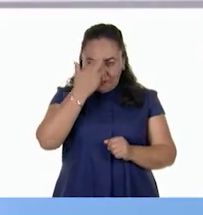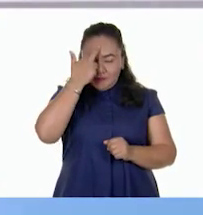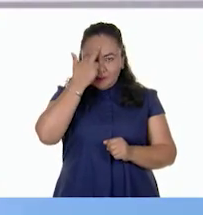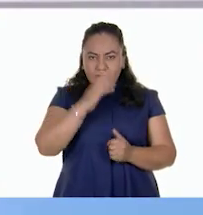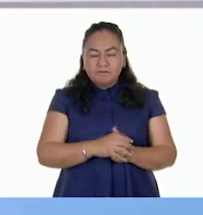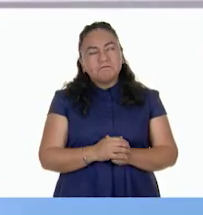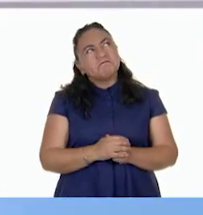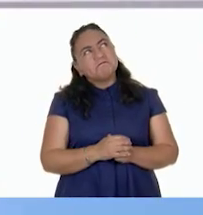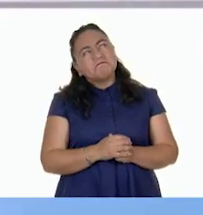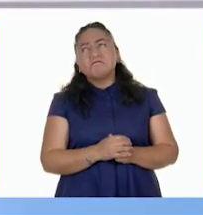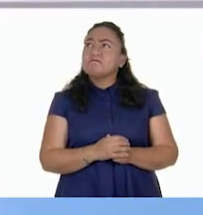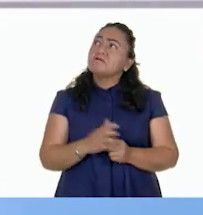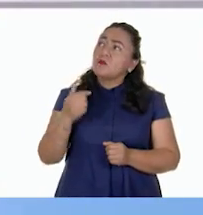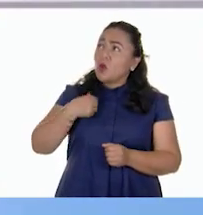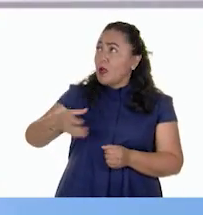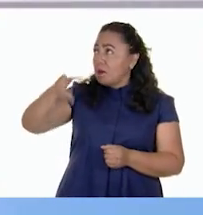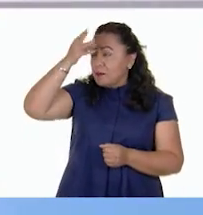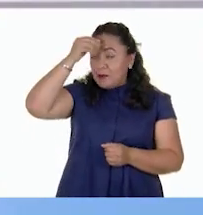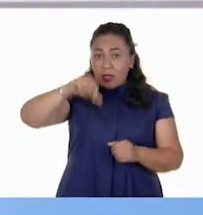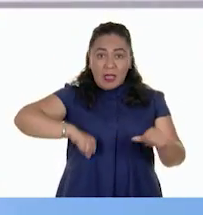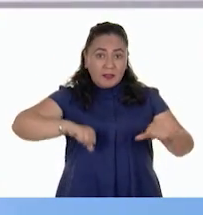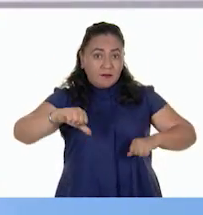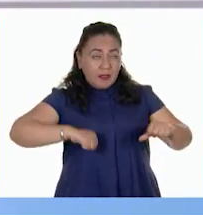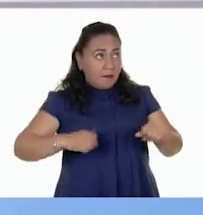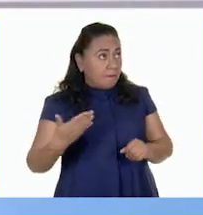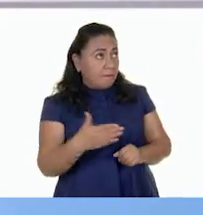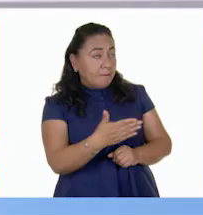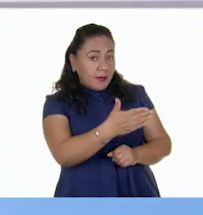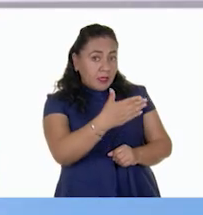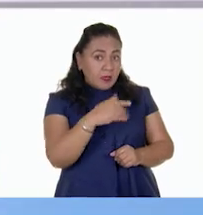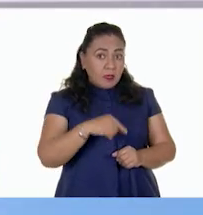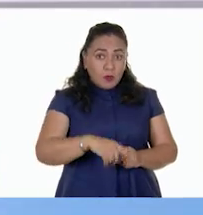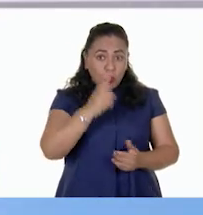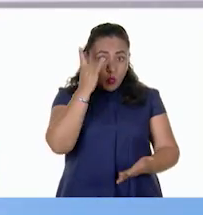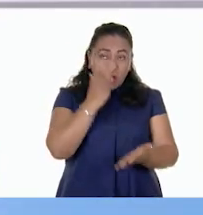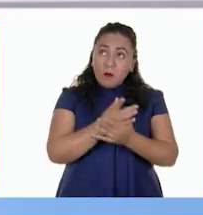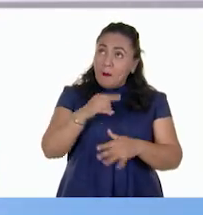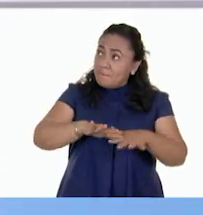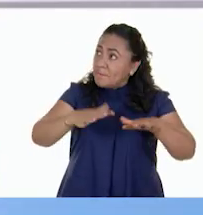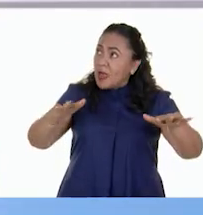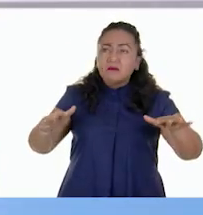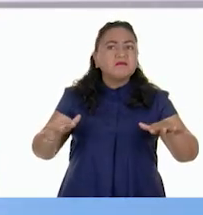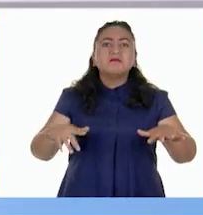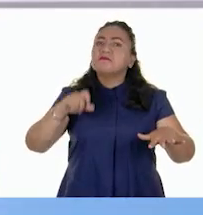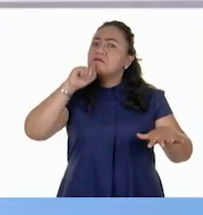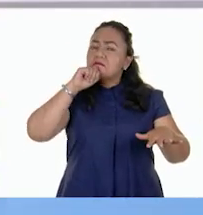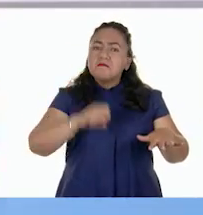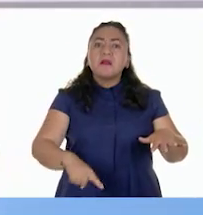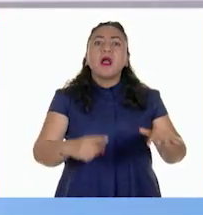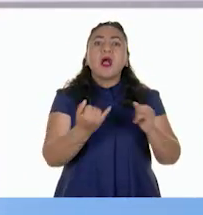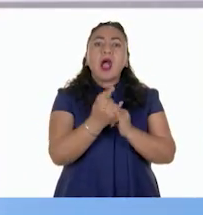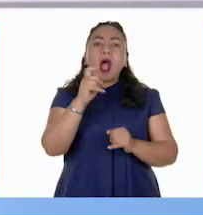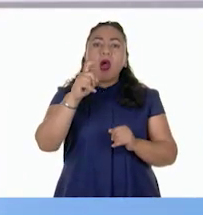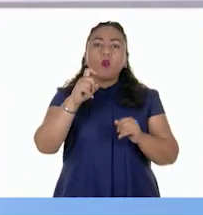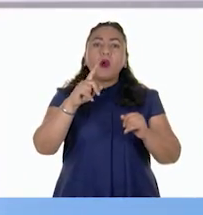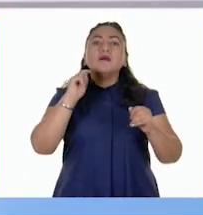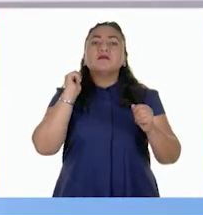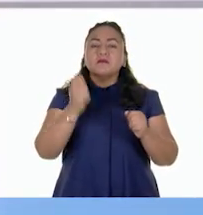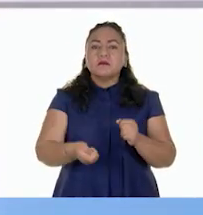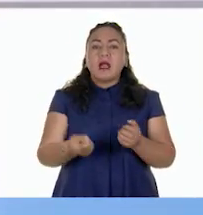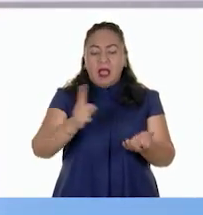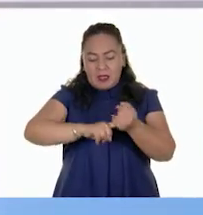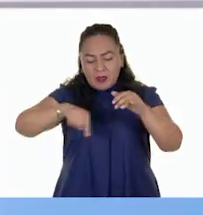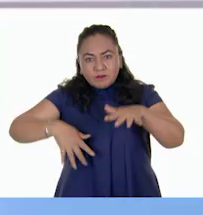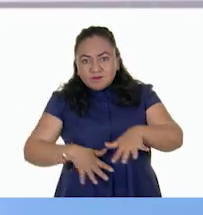Pues yo aprendí que la actividad pesquera no solo se desarrolla en el mar, sino que también en las aguas continentales,